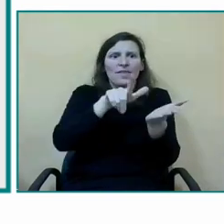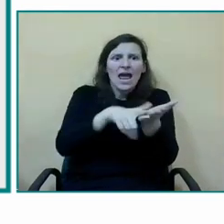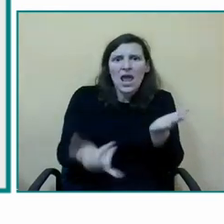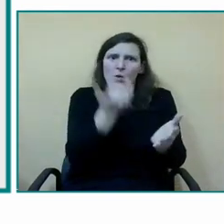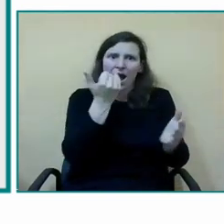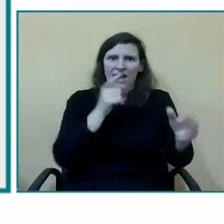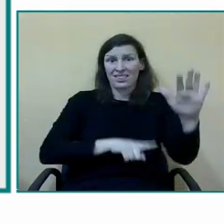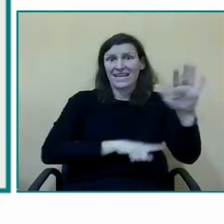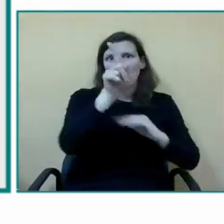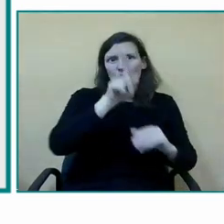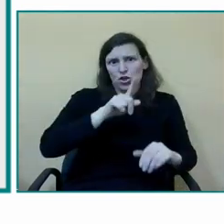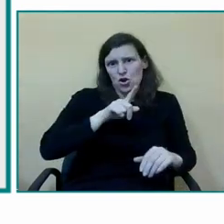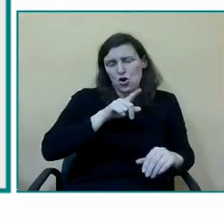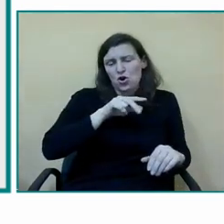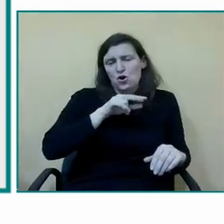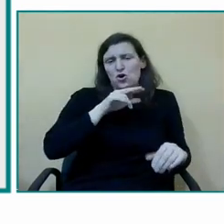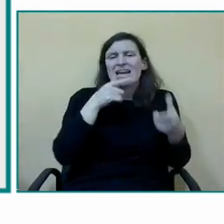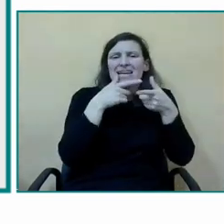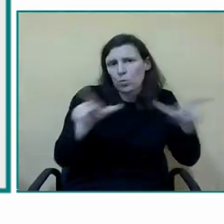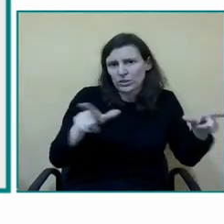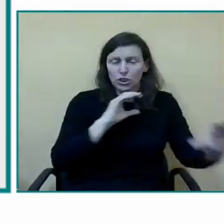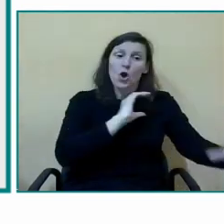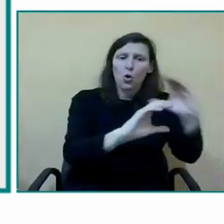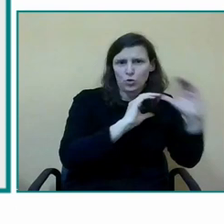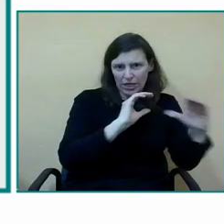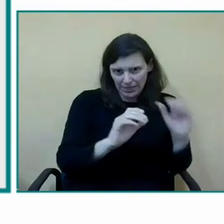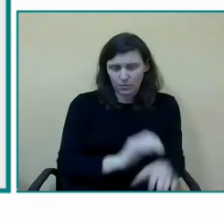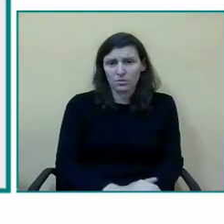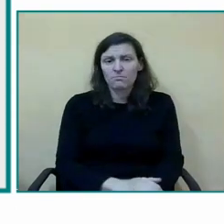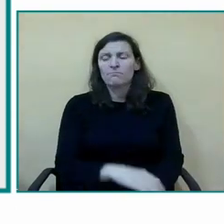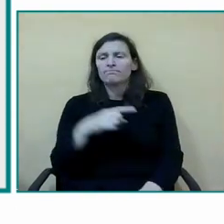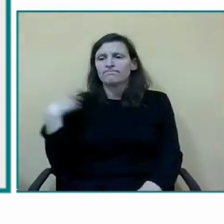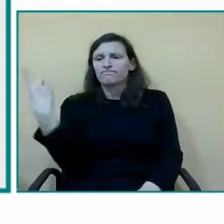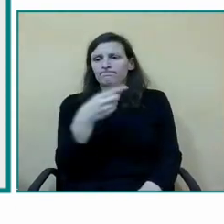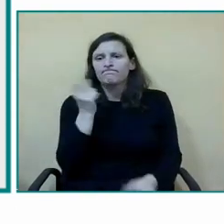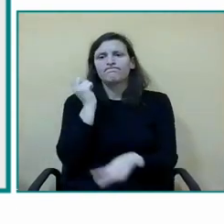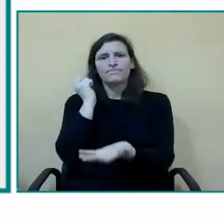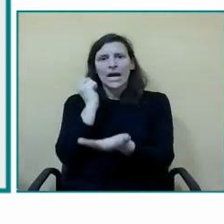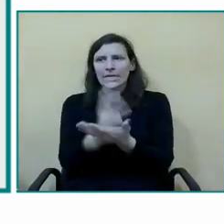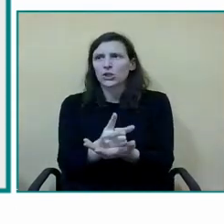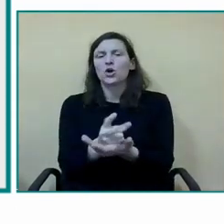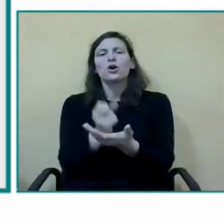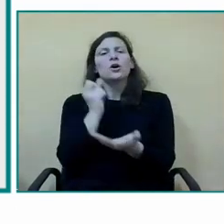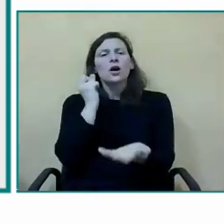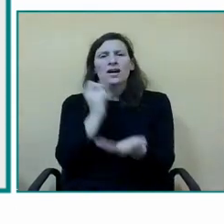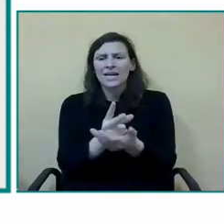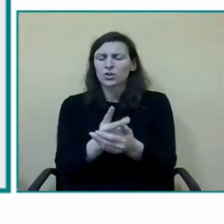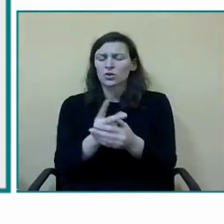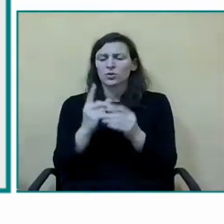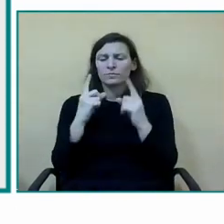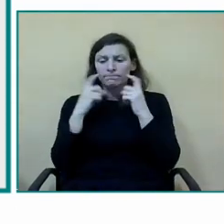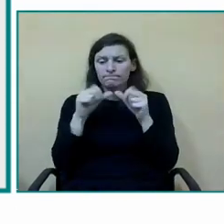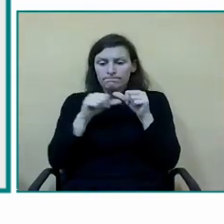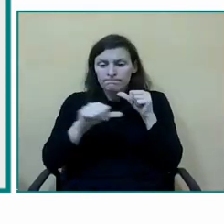etapas de infactividad pero sobre todo uno de nuestros mayores retos era seguir mejorando las estrategias de comunicación y lenguaje